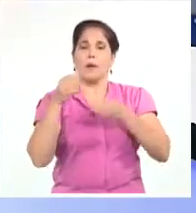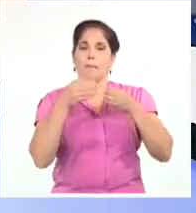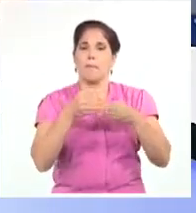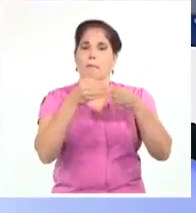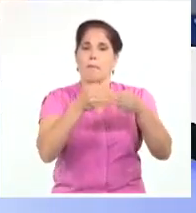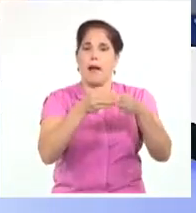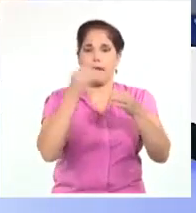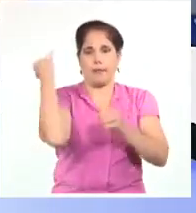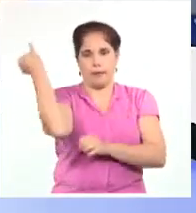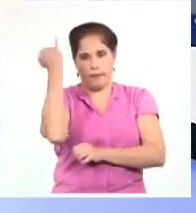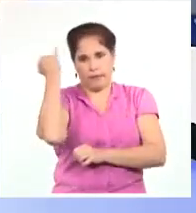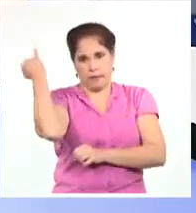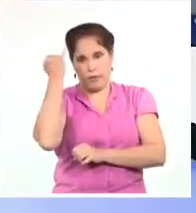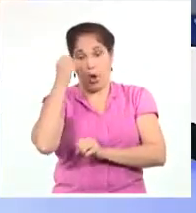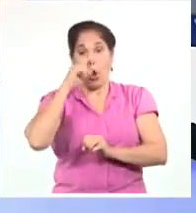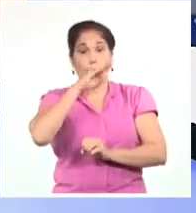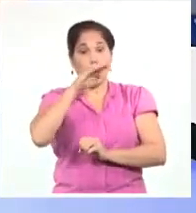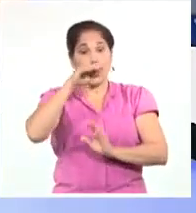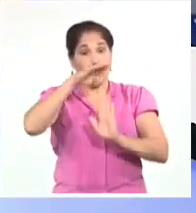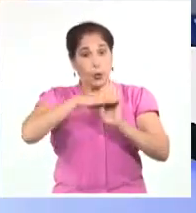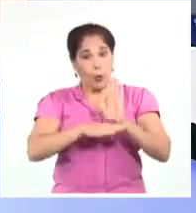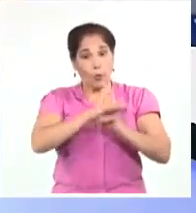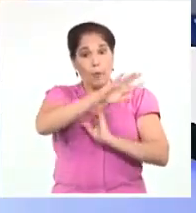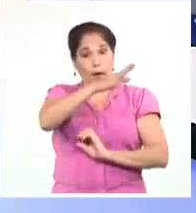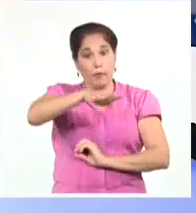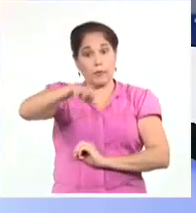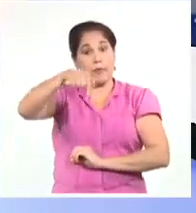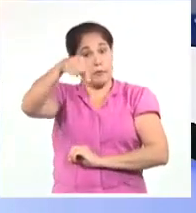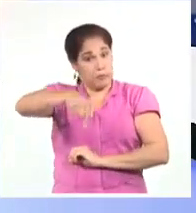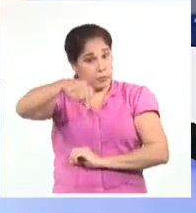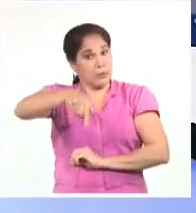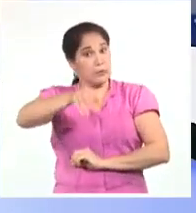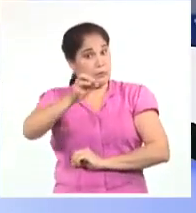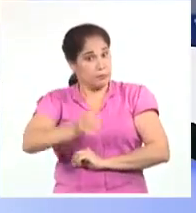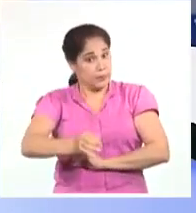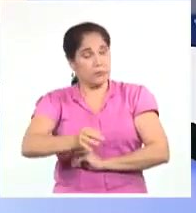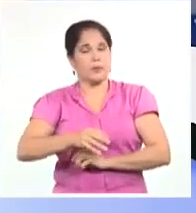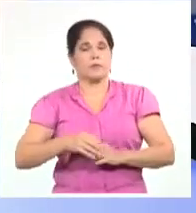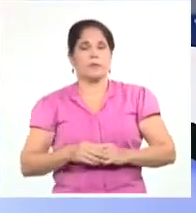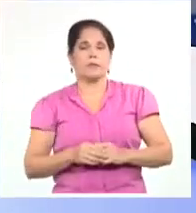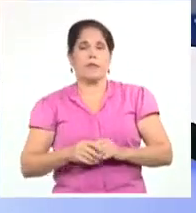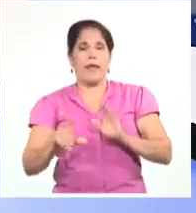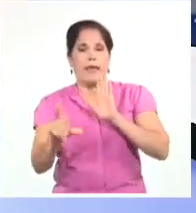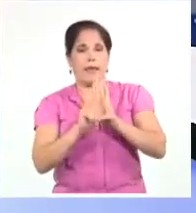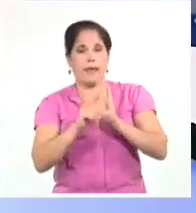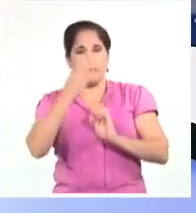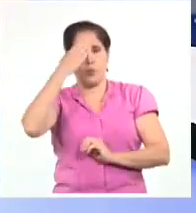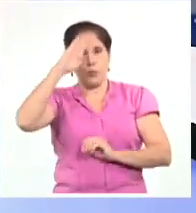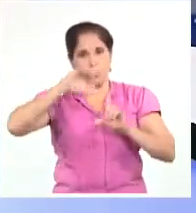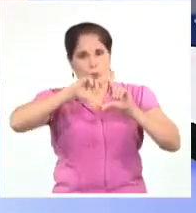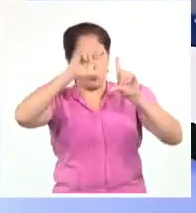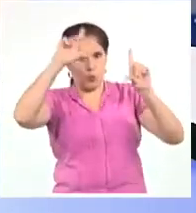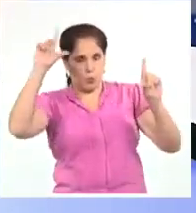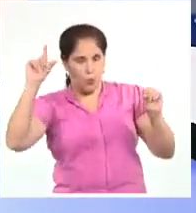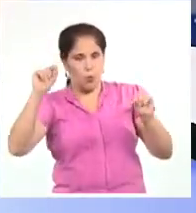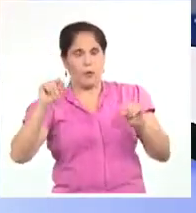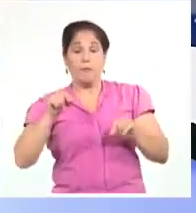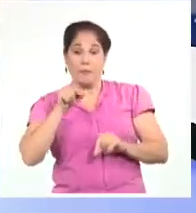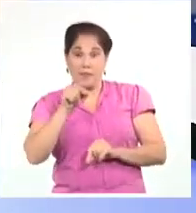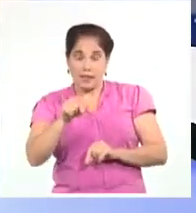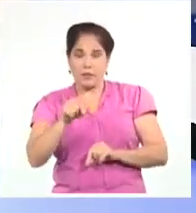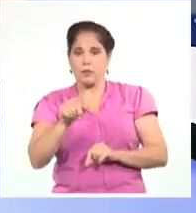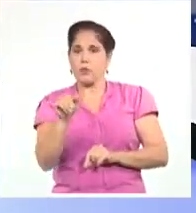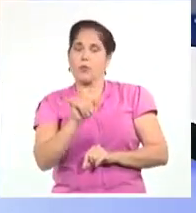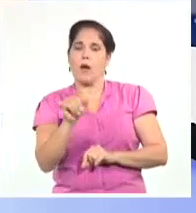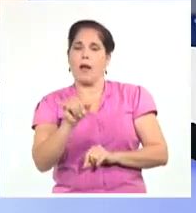internacionales, normativas de navegación vigentes en el propio país de origen y las leyes cubanas. Los hechos fueron objeto de una